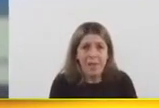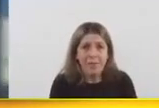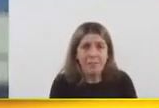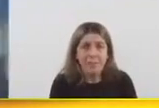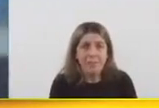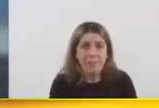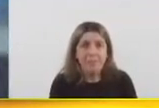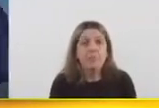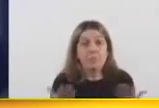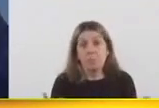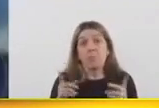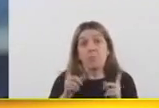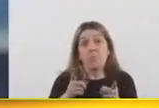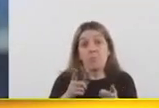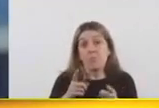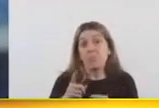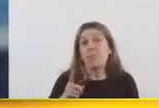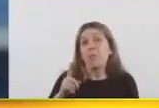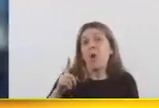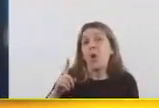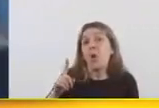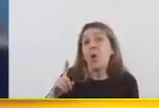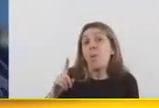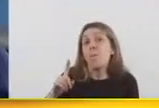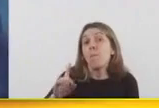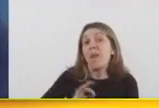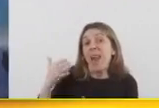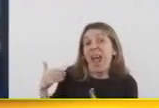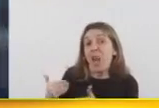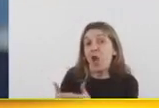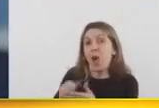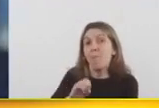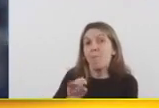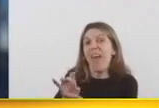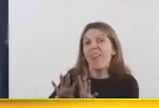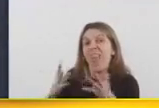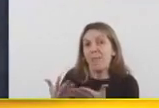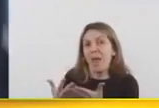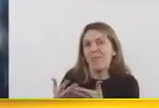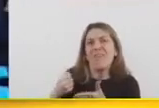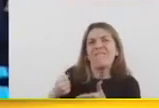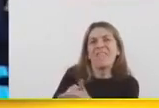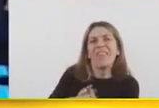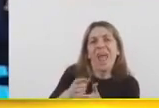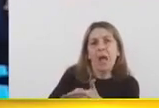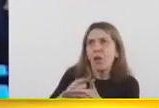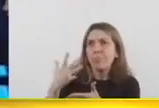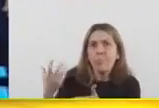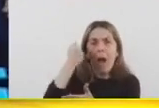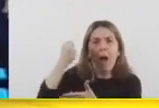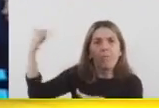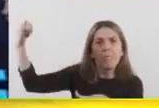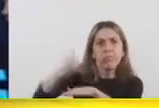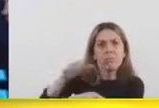Y pasó el primer año de pandemia sobre fin de año, conseguimos las primeras vacunas y fuimos de los primeros países